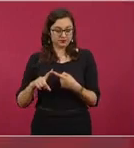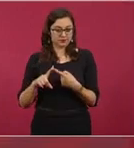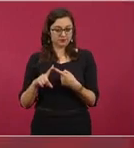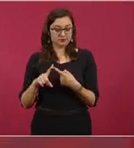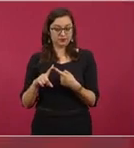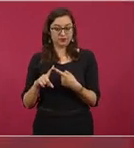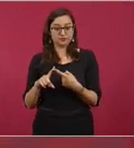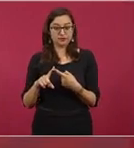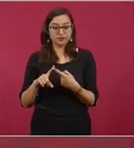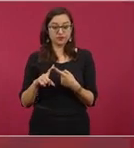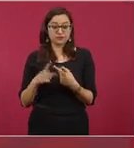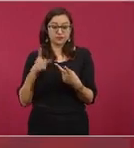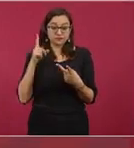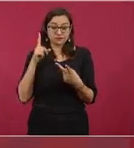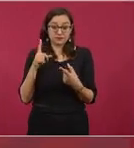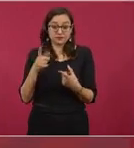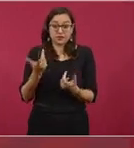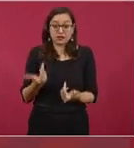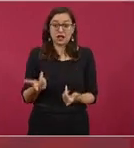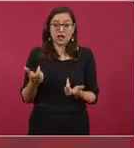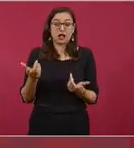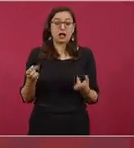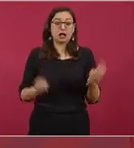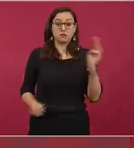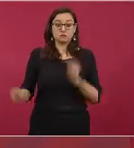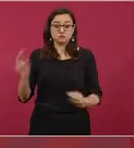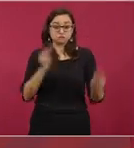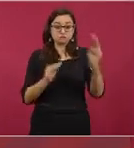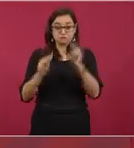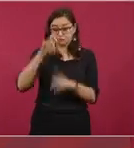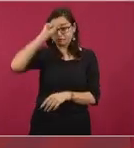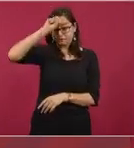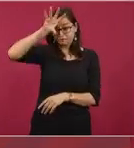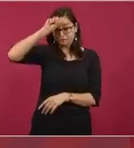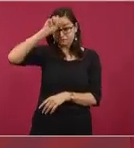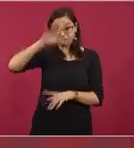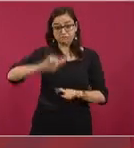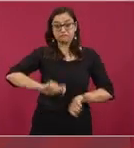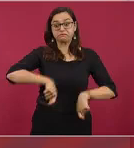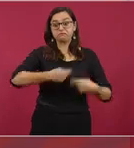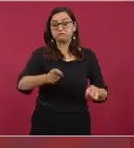Hablé también de las minas, nunca procesaron por las minas.